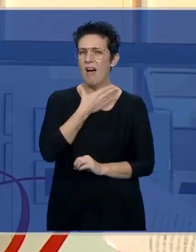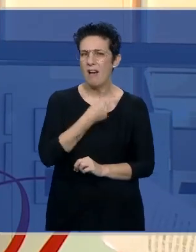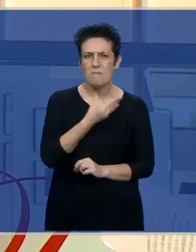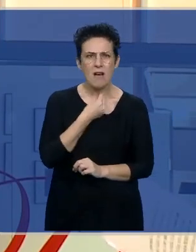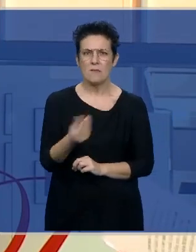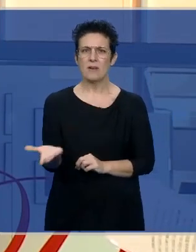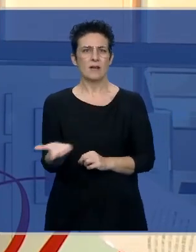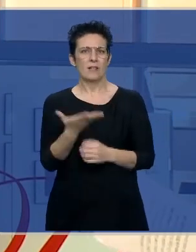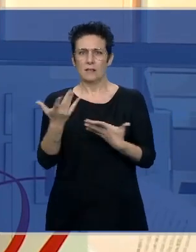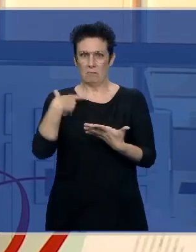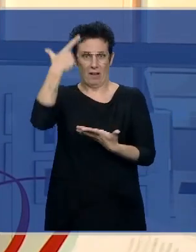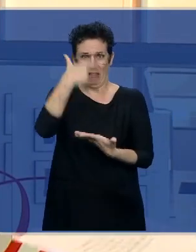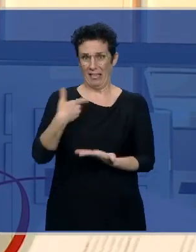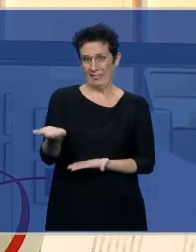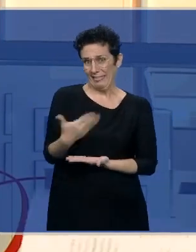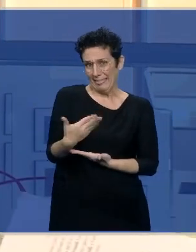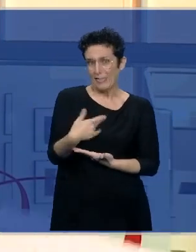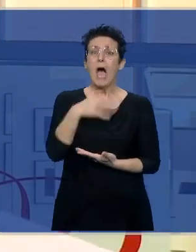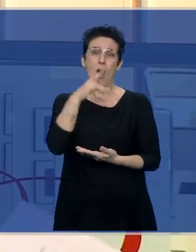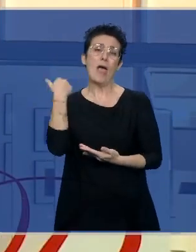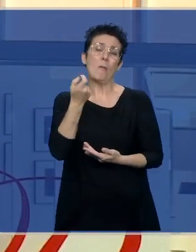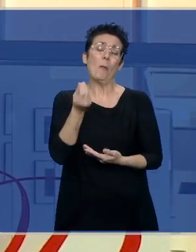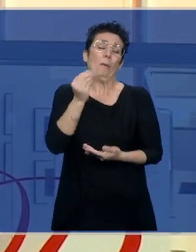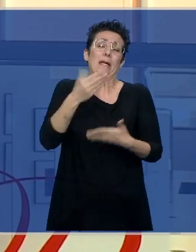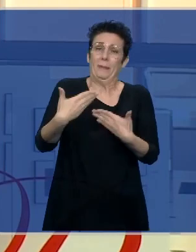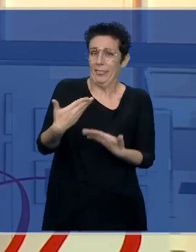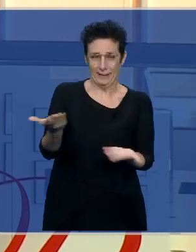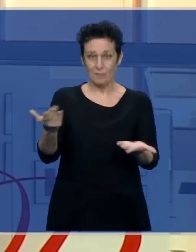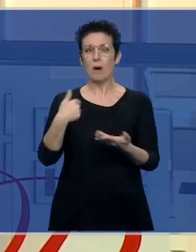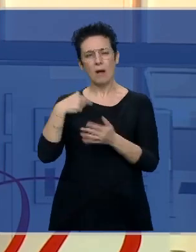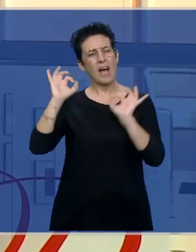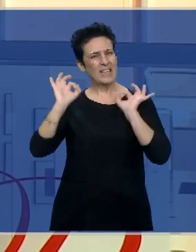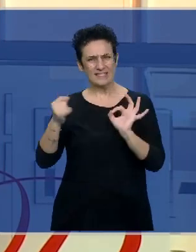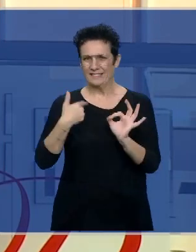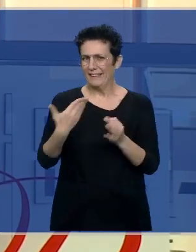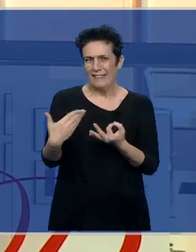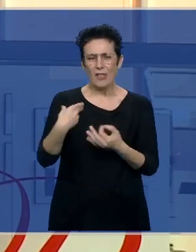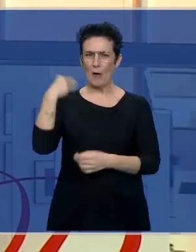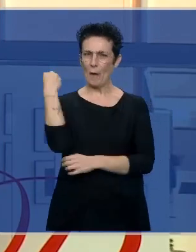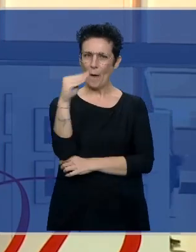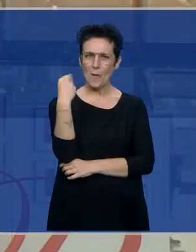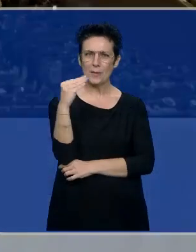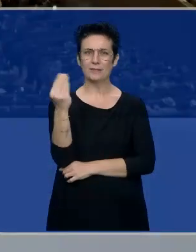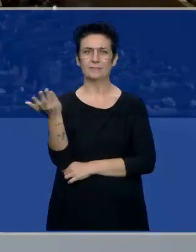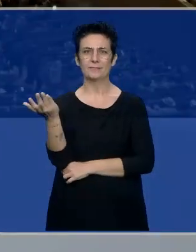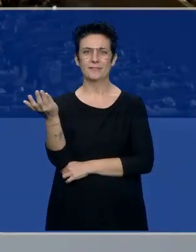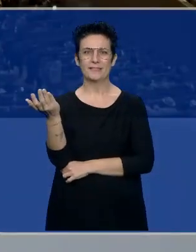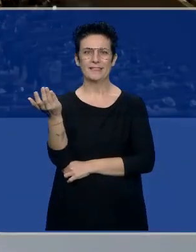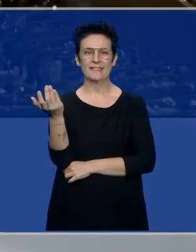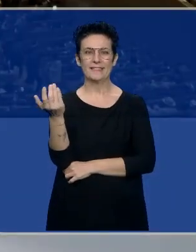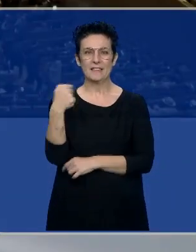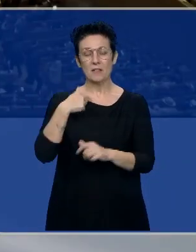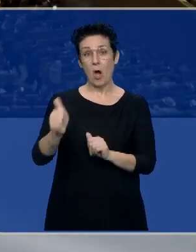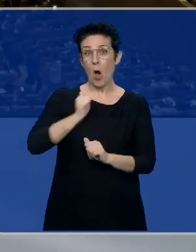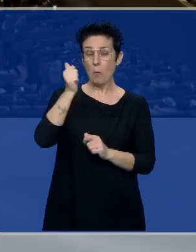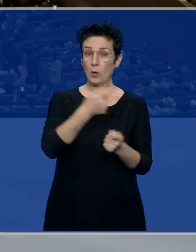un mindundi, no es que ahora sea mucho más, pero bueno, entonces era muy joven y me había dado esa